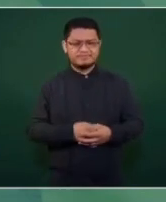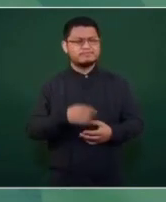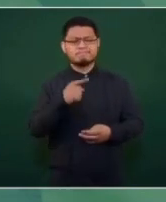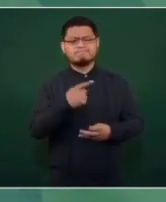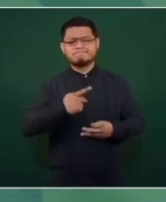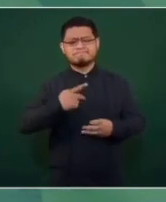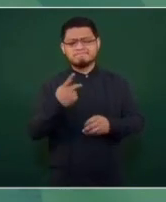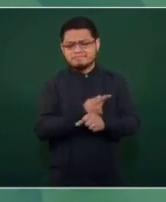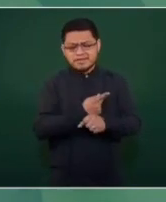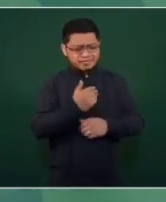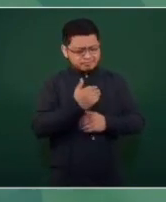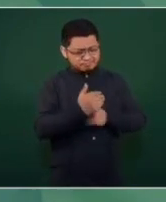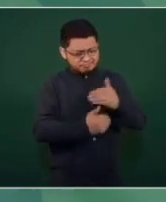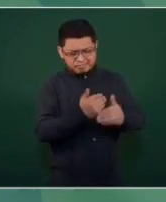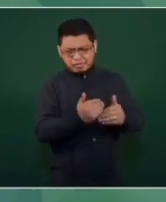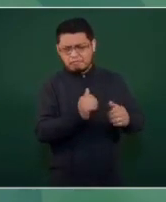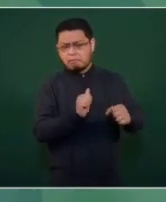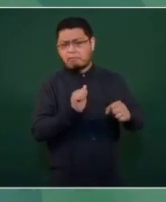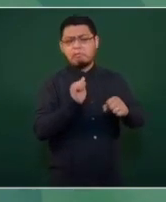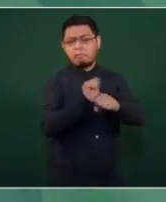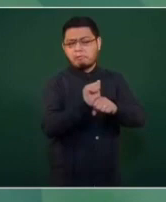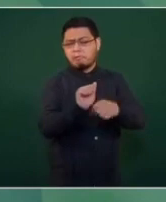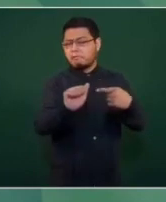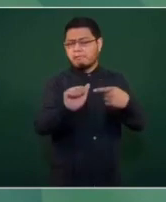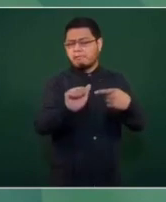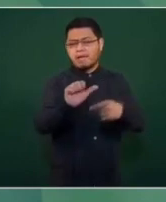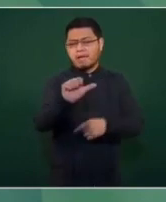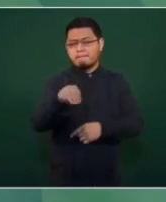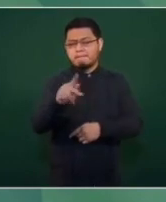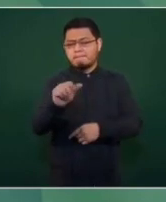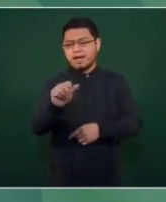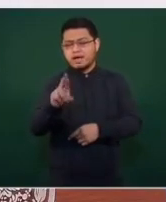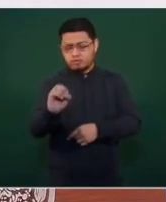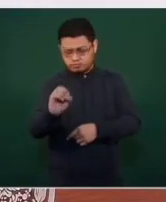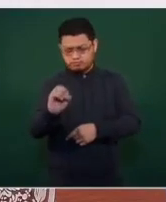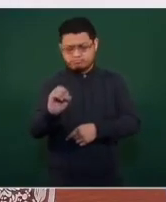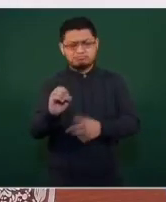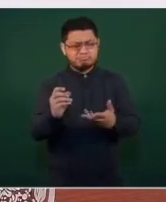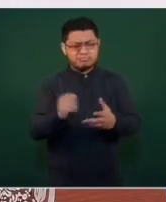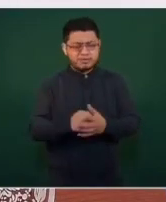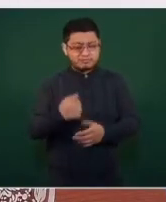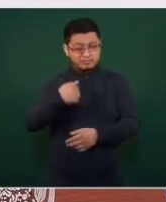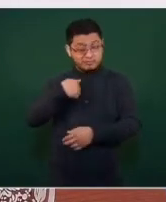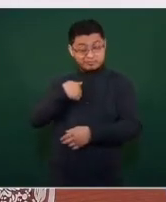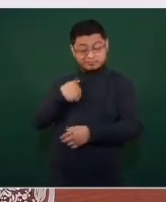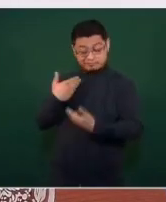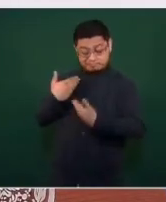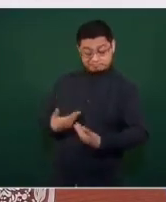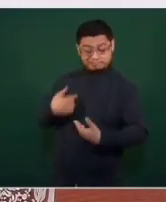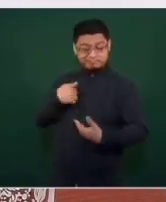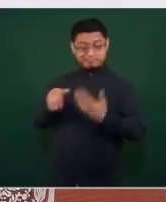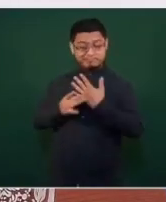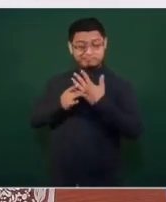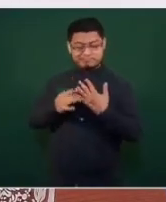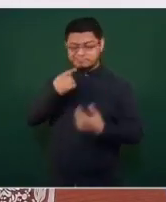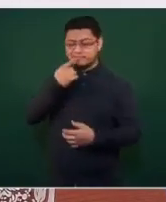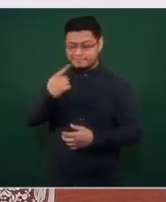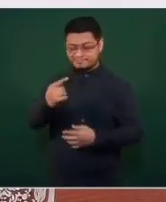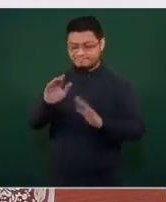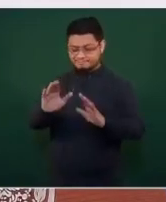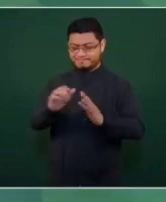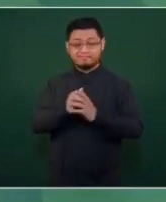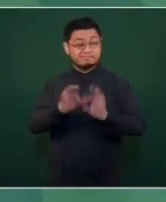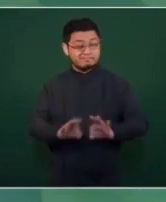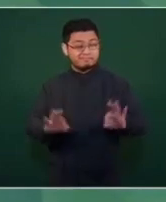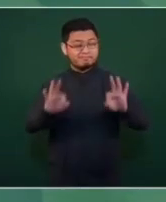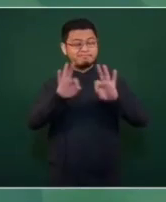estos amparos. Sí hay algo que yo quiero decir, que es esencial y